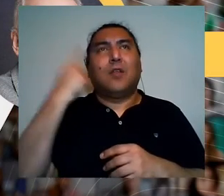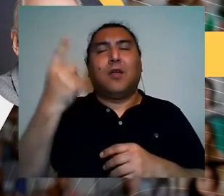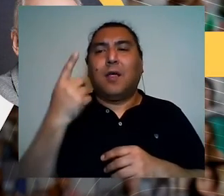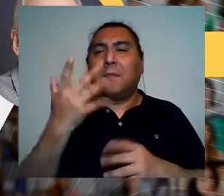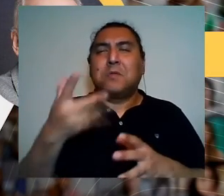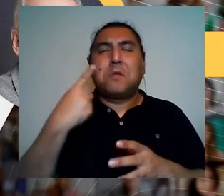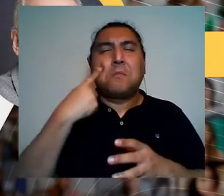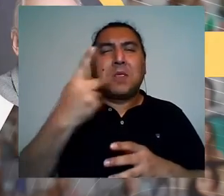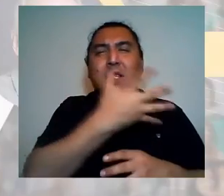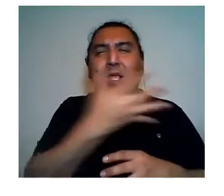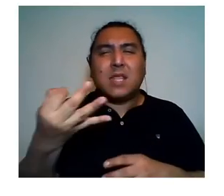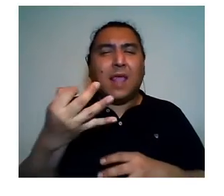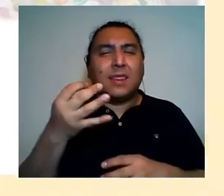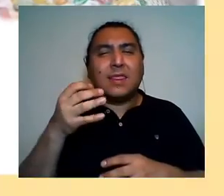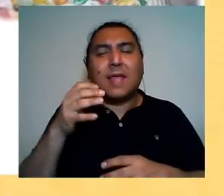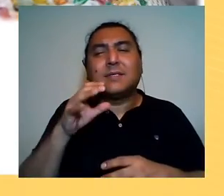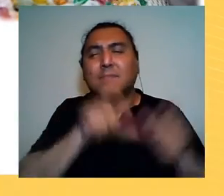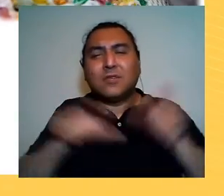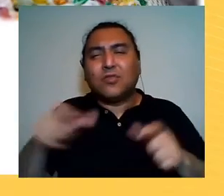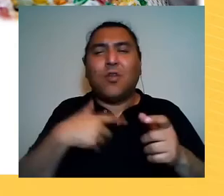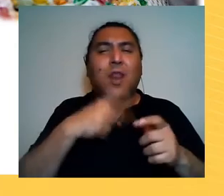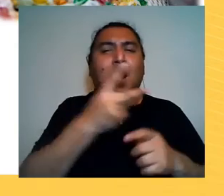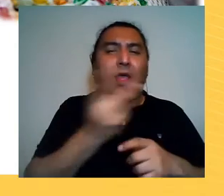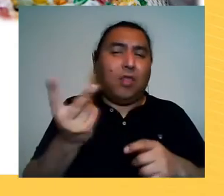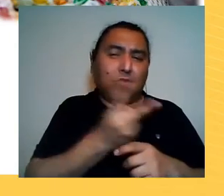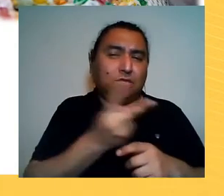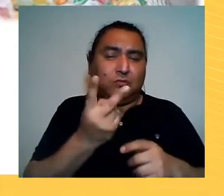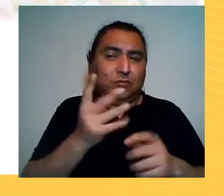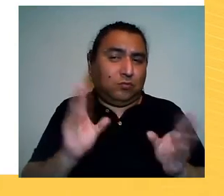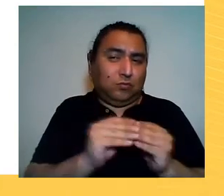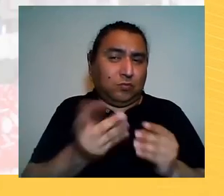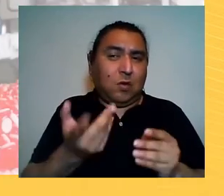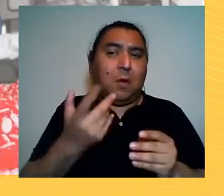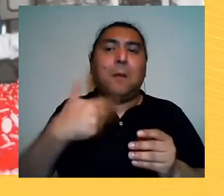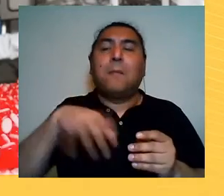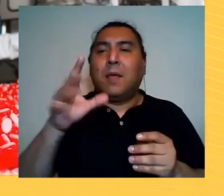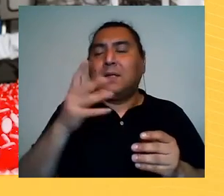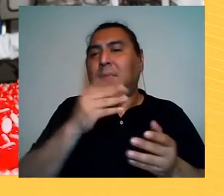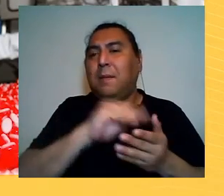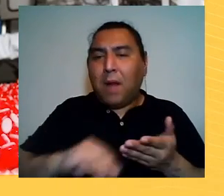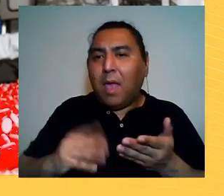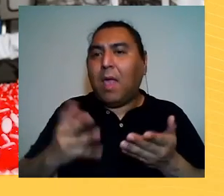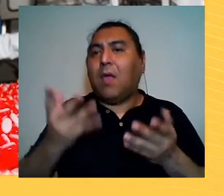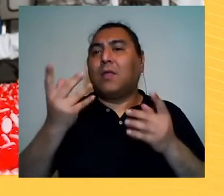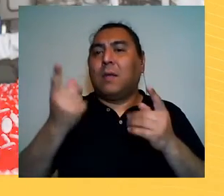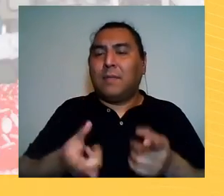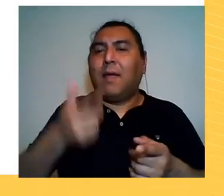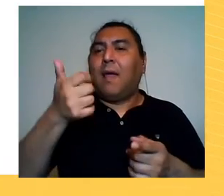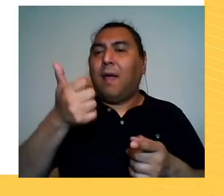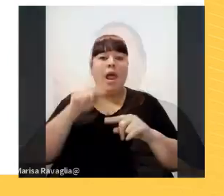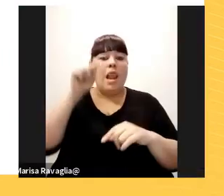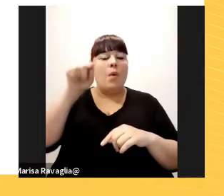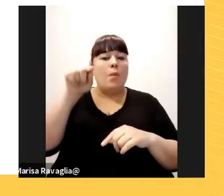personas entre las dos plantas industriales más los empleos indirectos que Arcor tiene en Tucumán